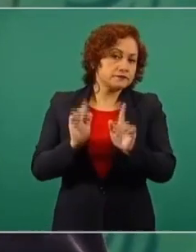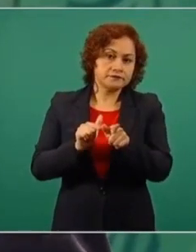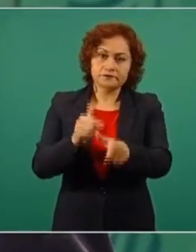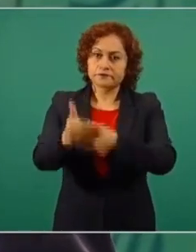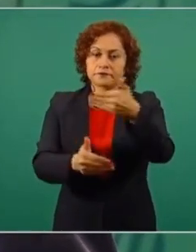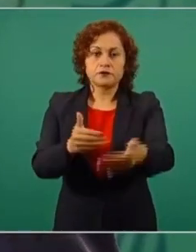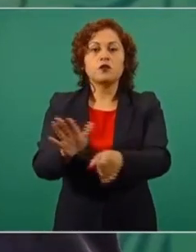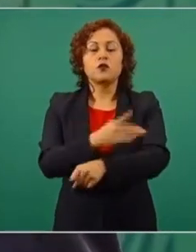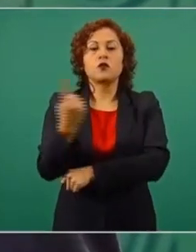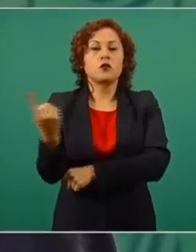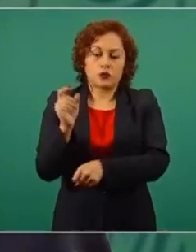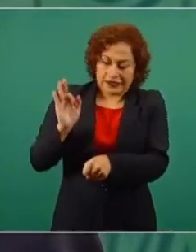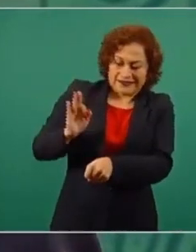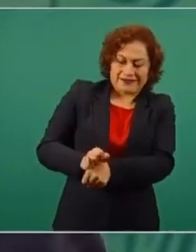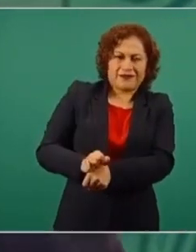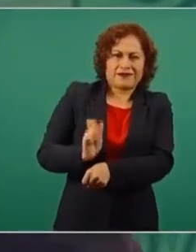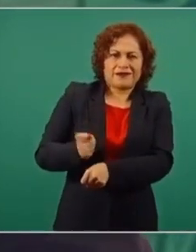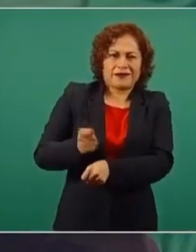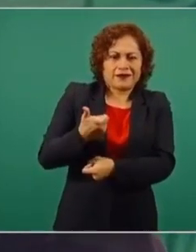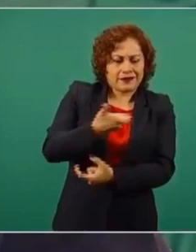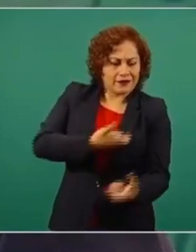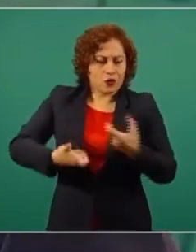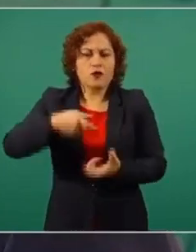¿Por qué? Es defender la economía popular.